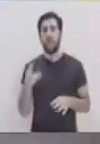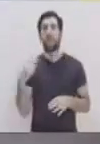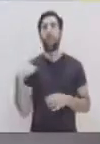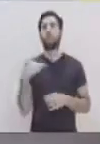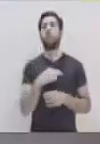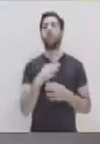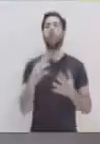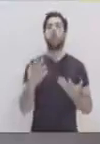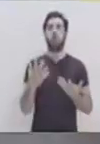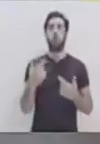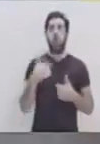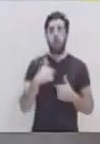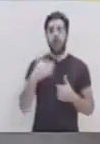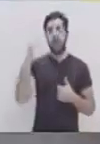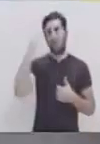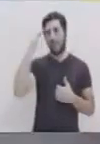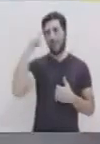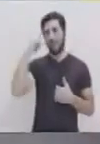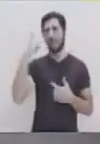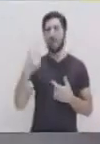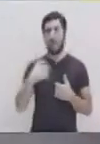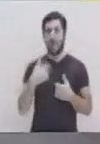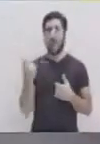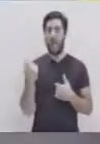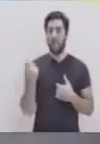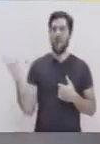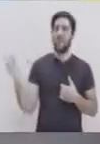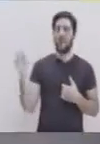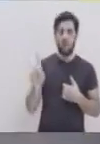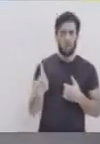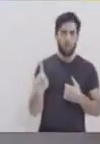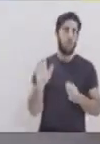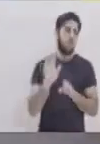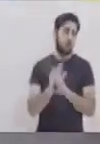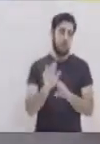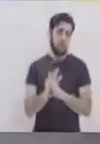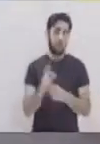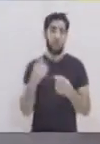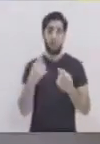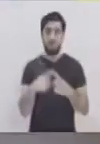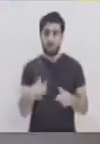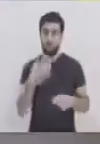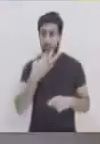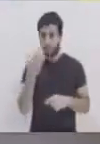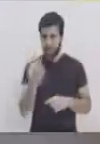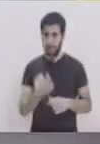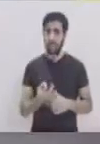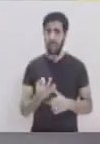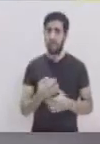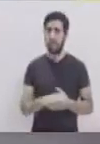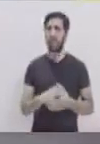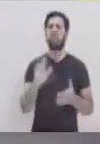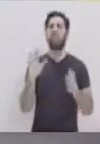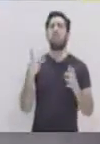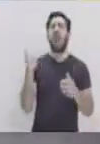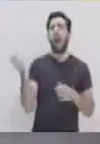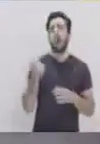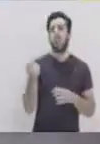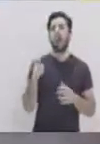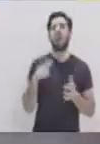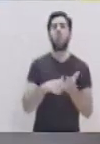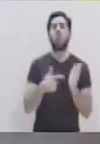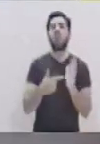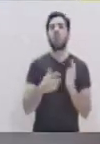Muchas veces, pues nosotros, pues asumimos que tenemos un amigo, por ejemplo. Pero, ¿en realidad